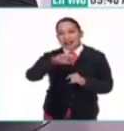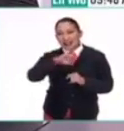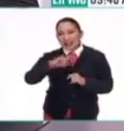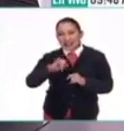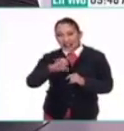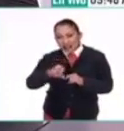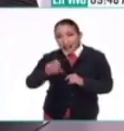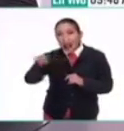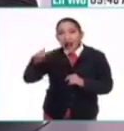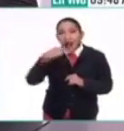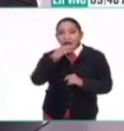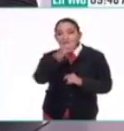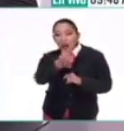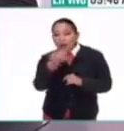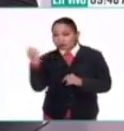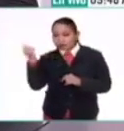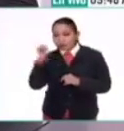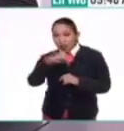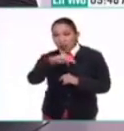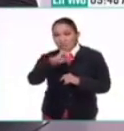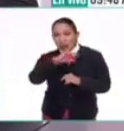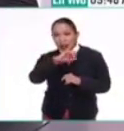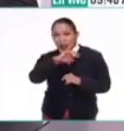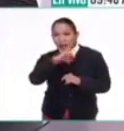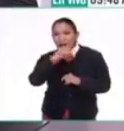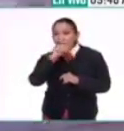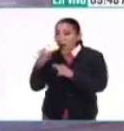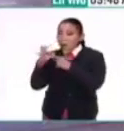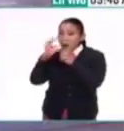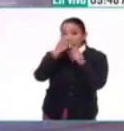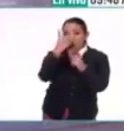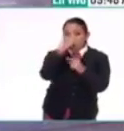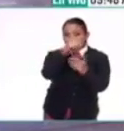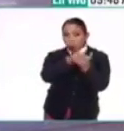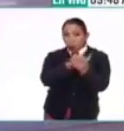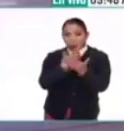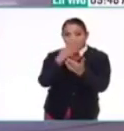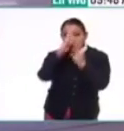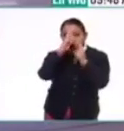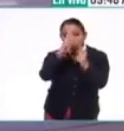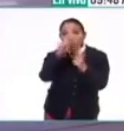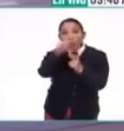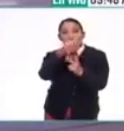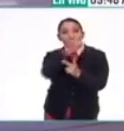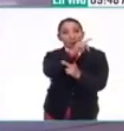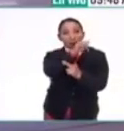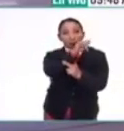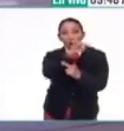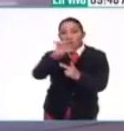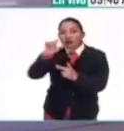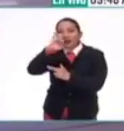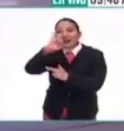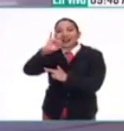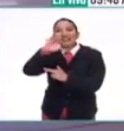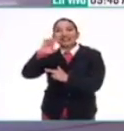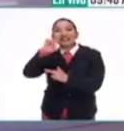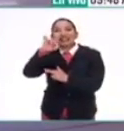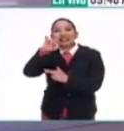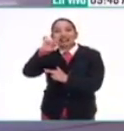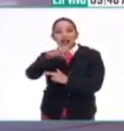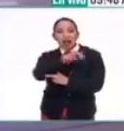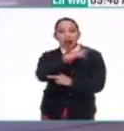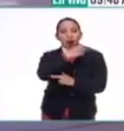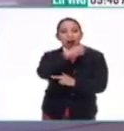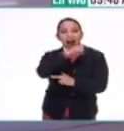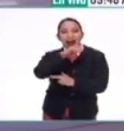por informantes de Ameca a Ameca, lo llevaron a dos adoratorios, uno en el Popo y otro en el Iztaccíhuac, uno es Nahualac